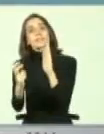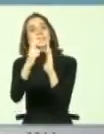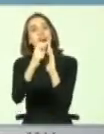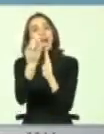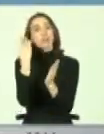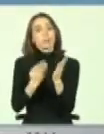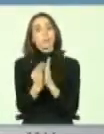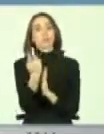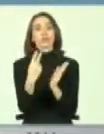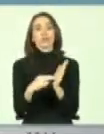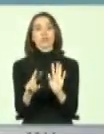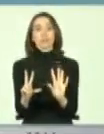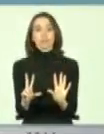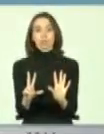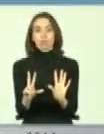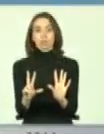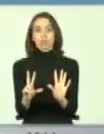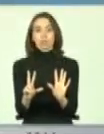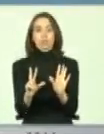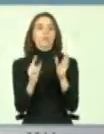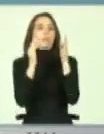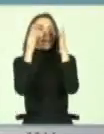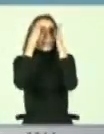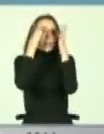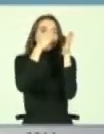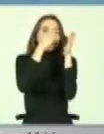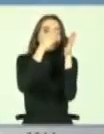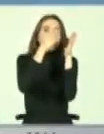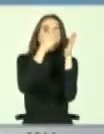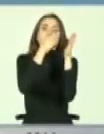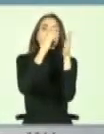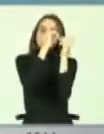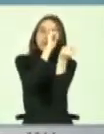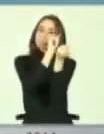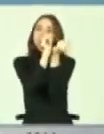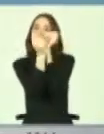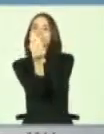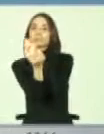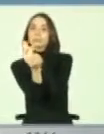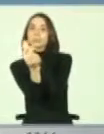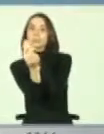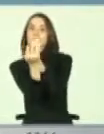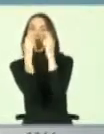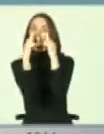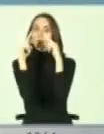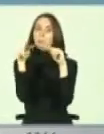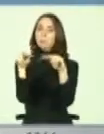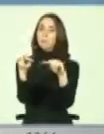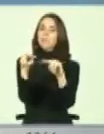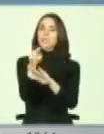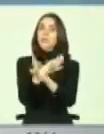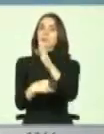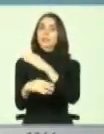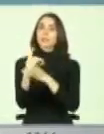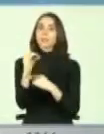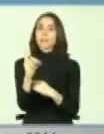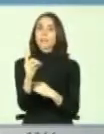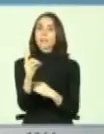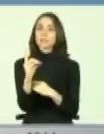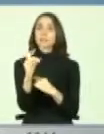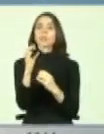del 2008, cuando el enfoque se cambió, fundamentalmente el mirar la discapacidad como